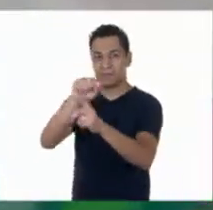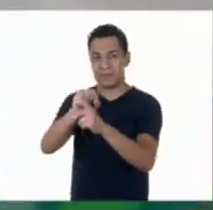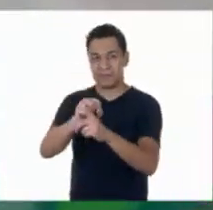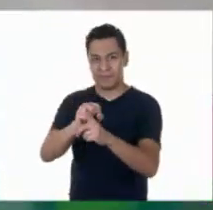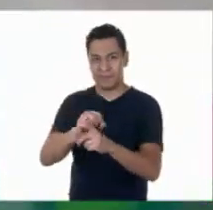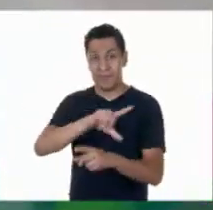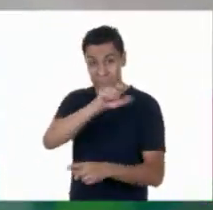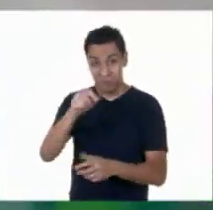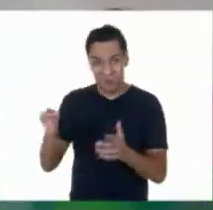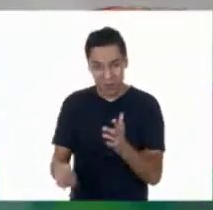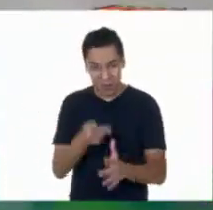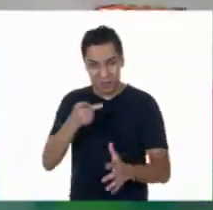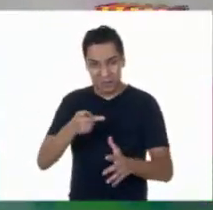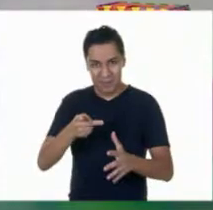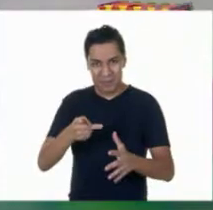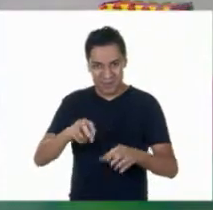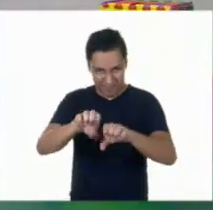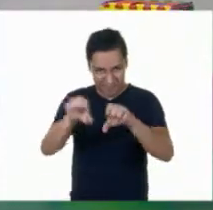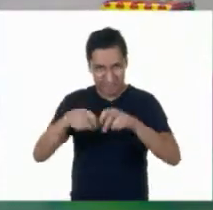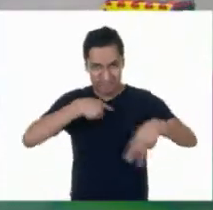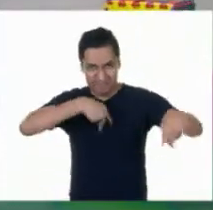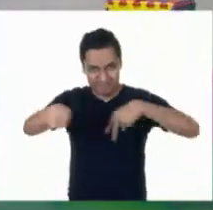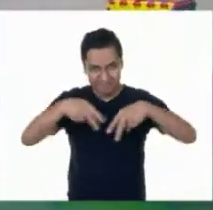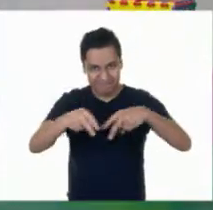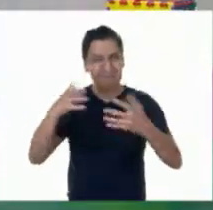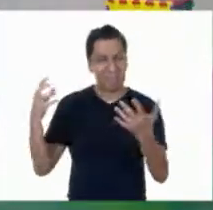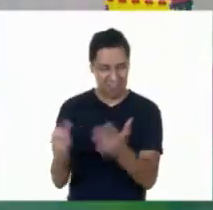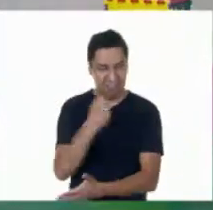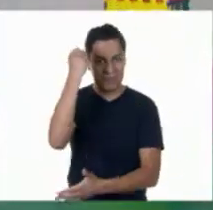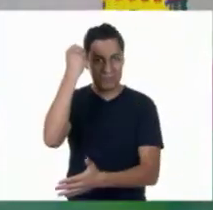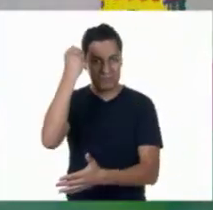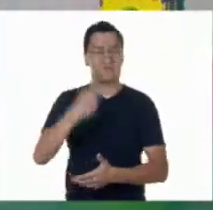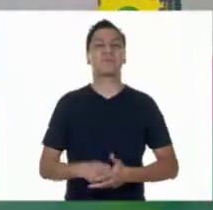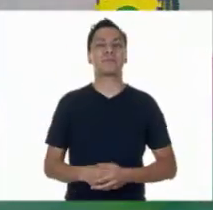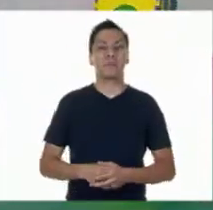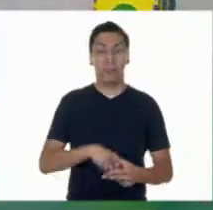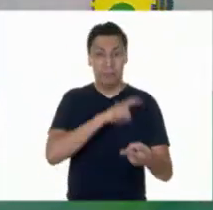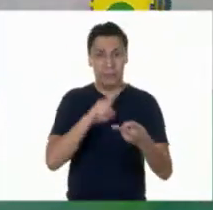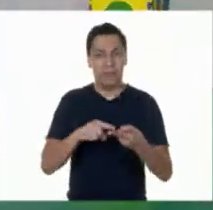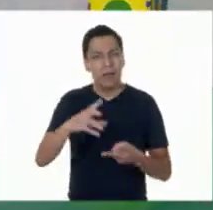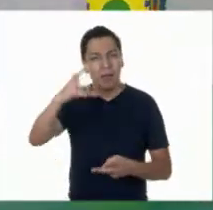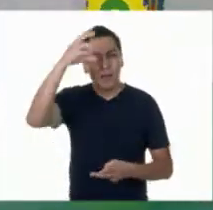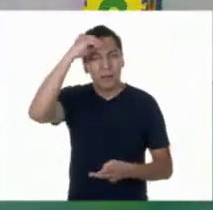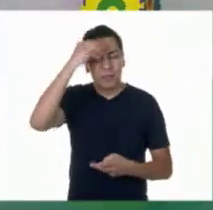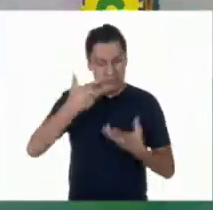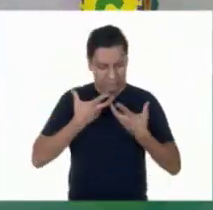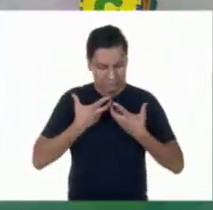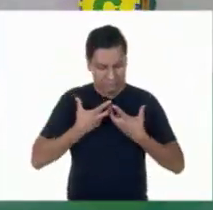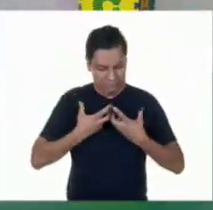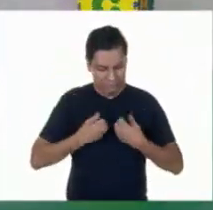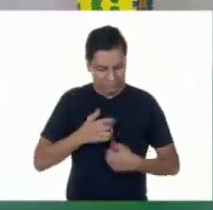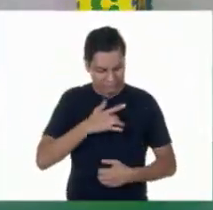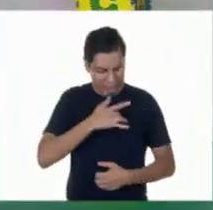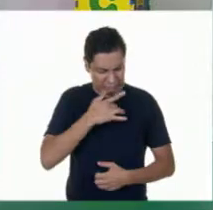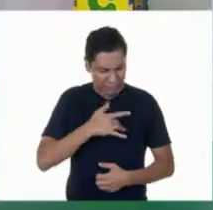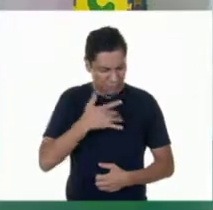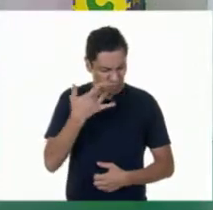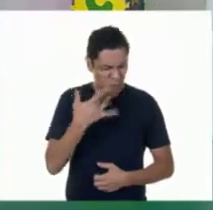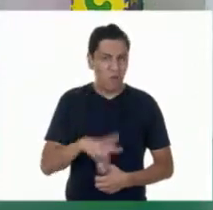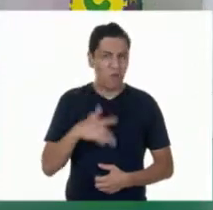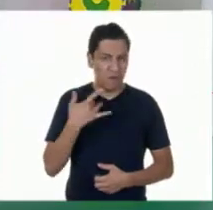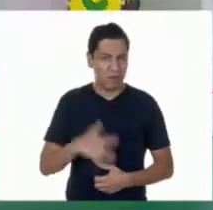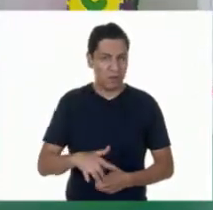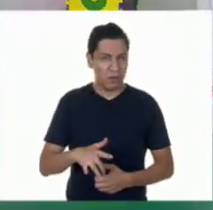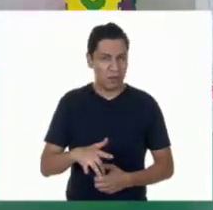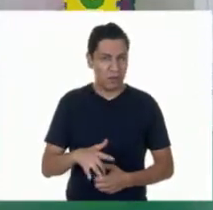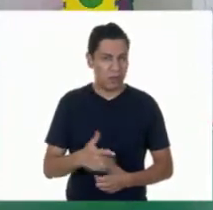Eso me gusta. Y también aprendí mucho sobre la aflicción. Aunque puede ser una emoción muy dolorosa, el acompañamiento y la unión de las